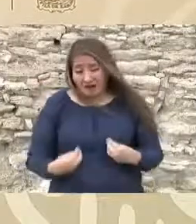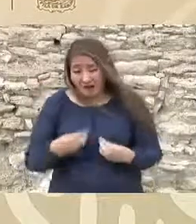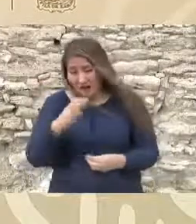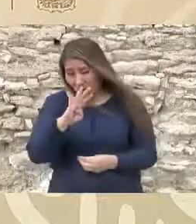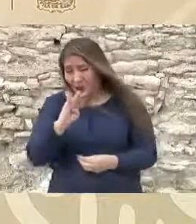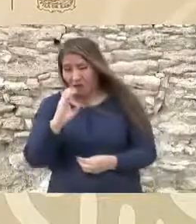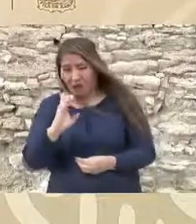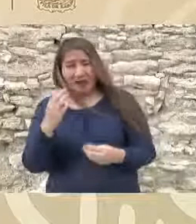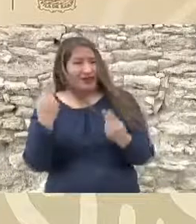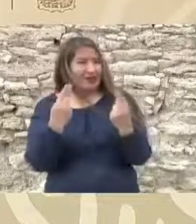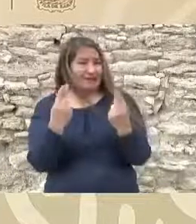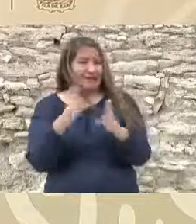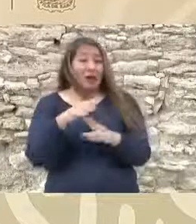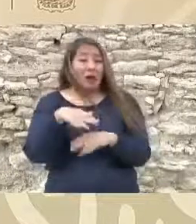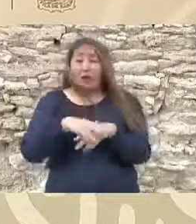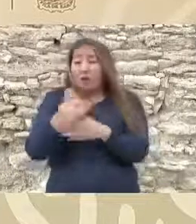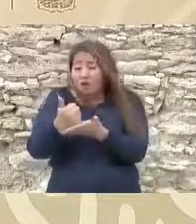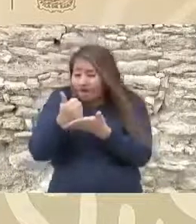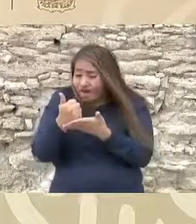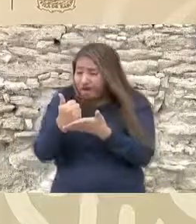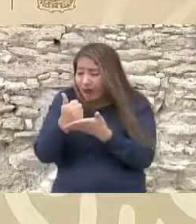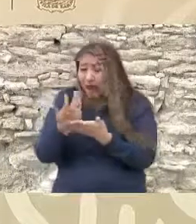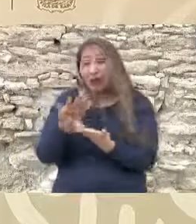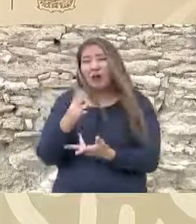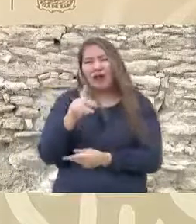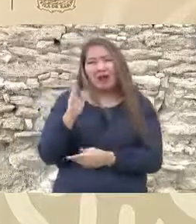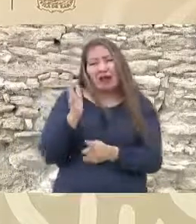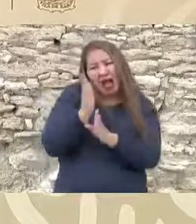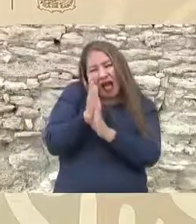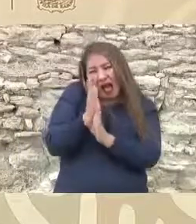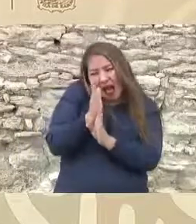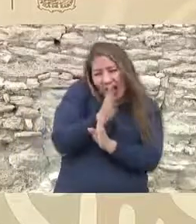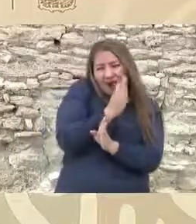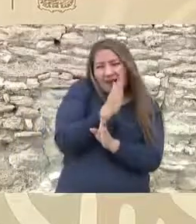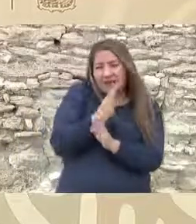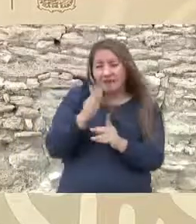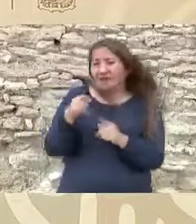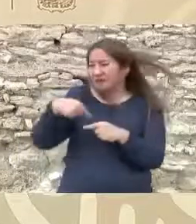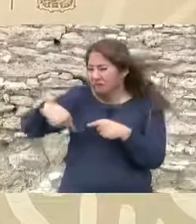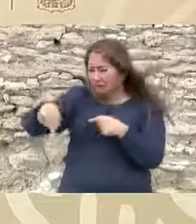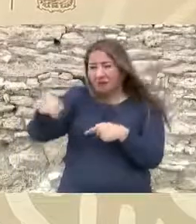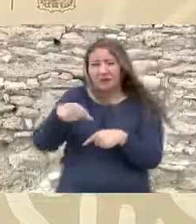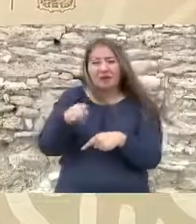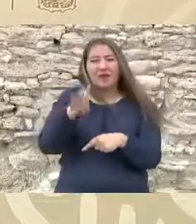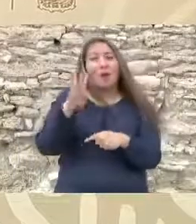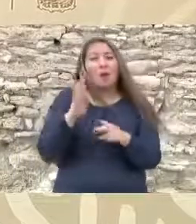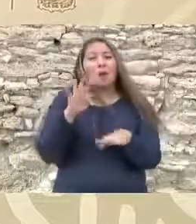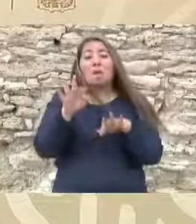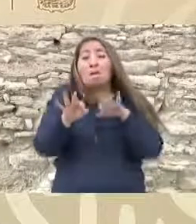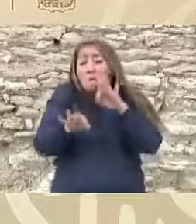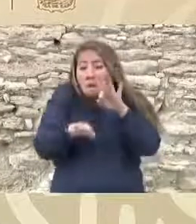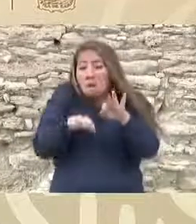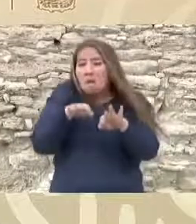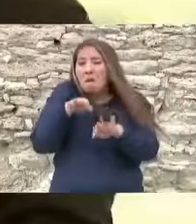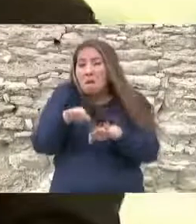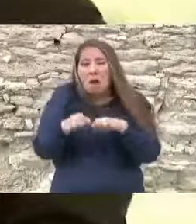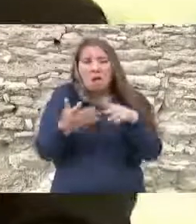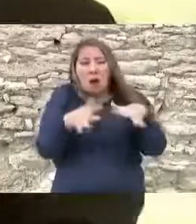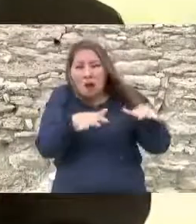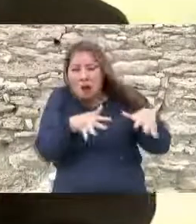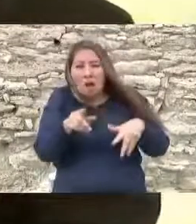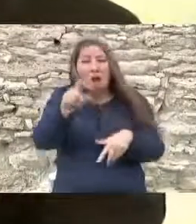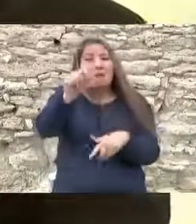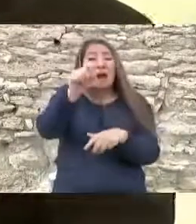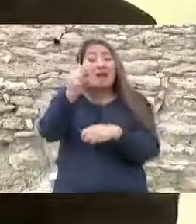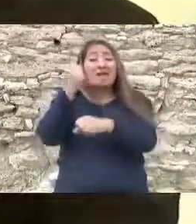la región. Los primeros intentos para contener el agua y desviarla hacia las partes secas se llevaron a cabo hace 20 años